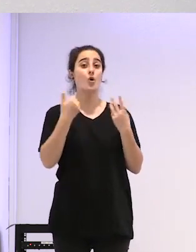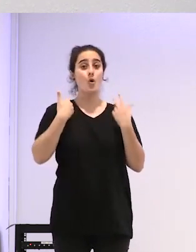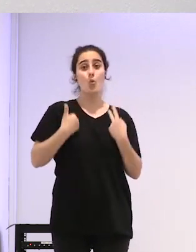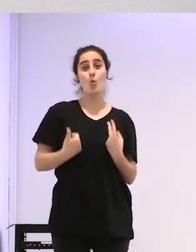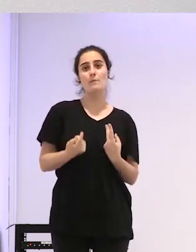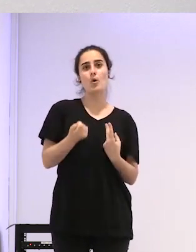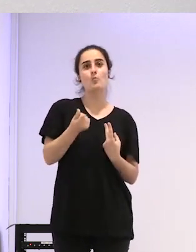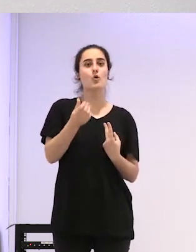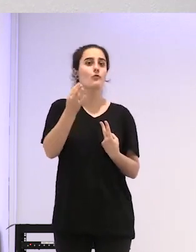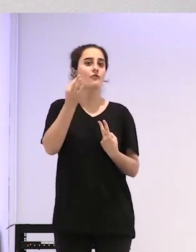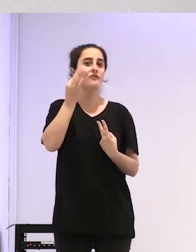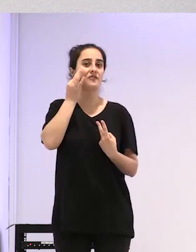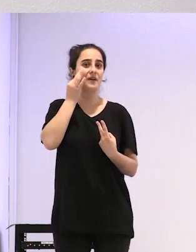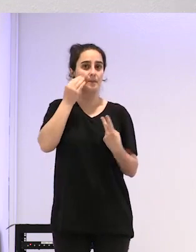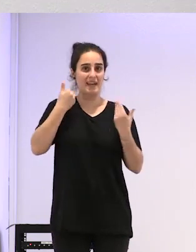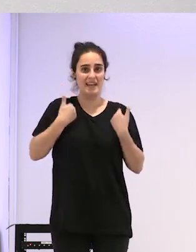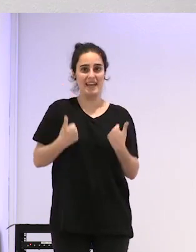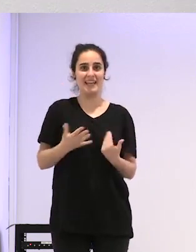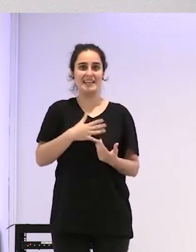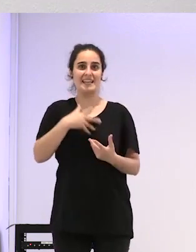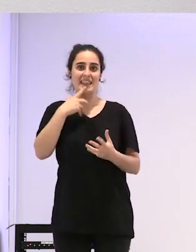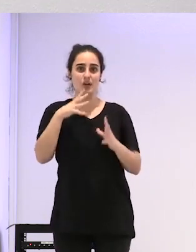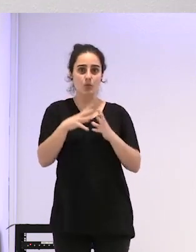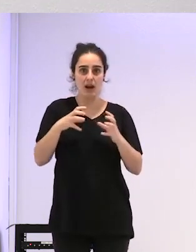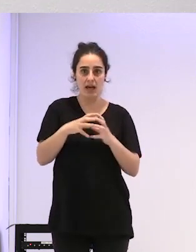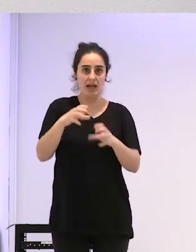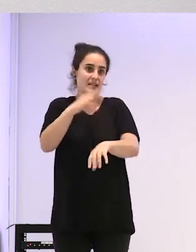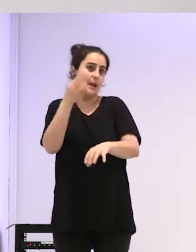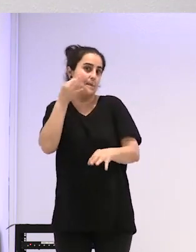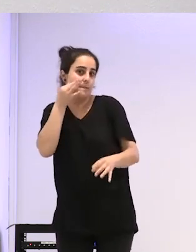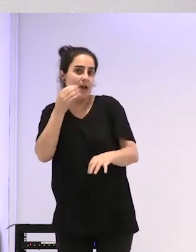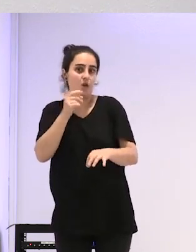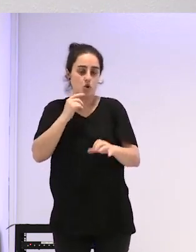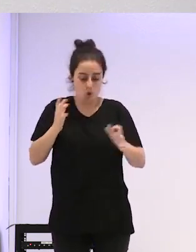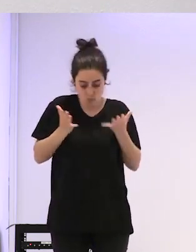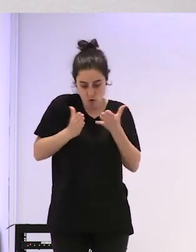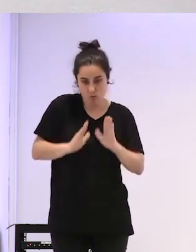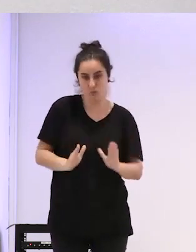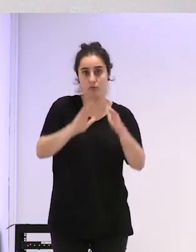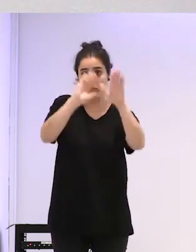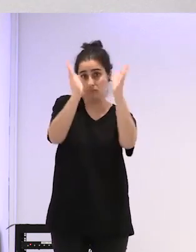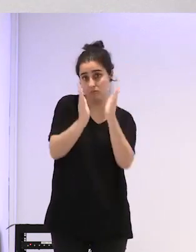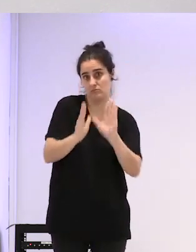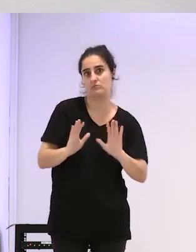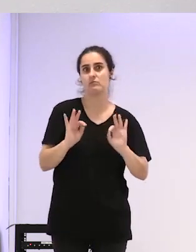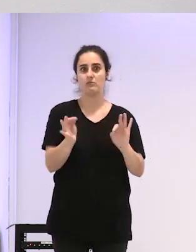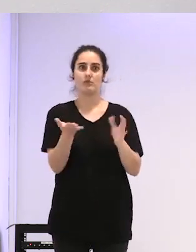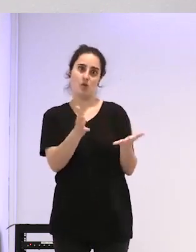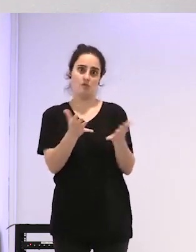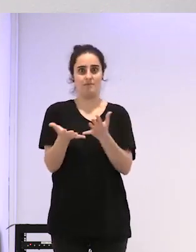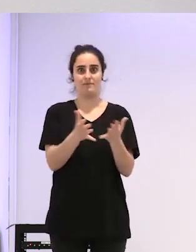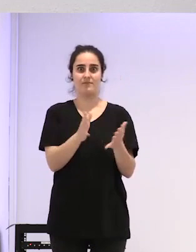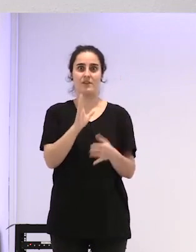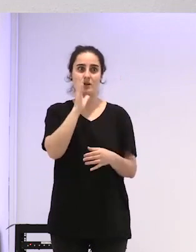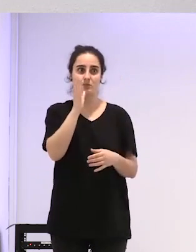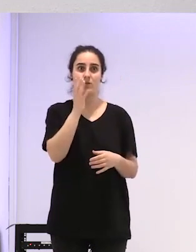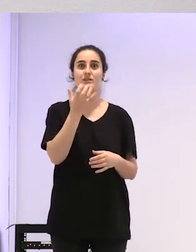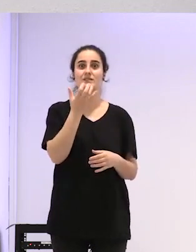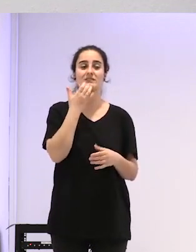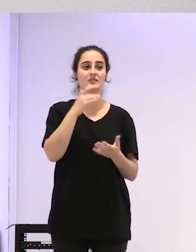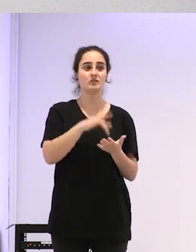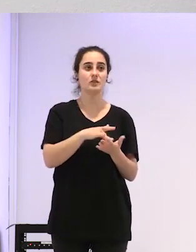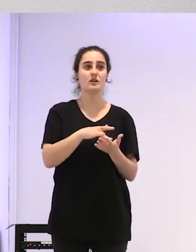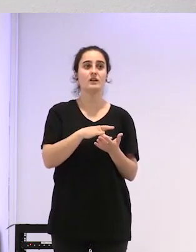cuerpo es decir la distribución de la grasa la piel y todo eso pero esto cuando utilice testosterona será totalmente